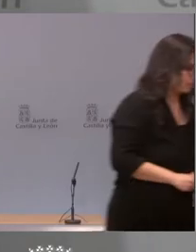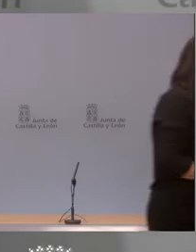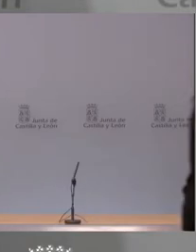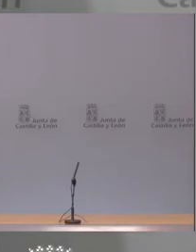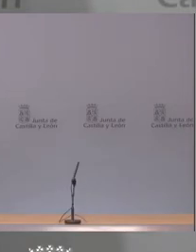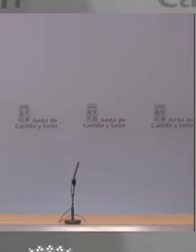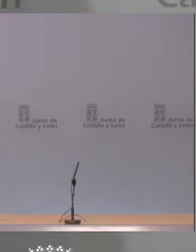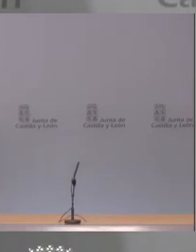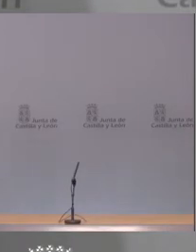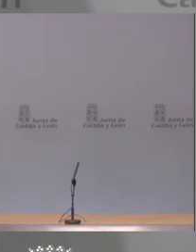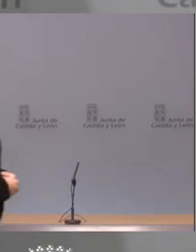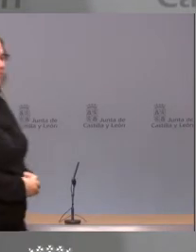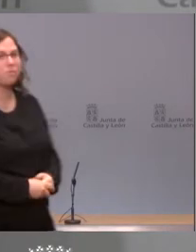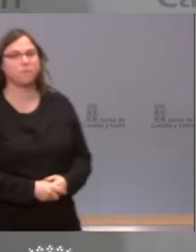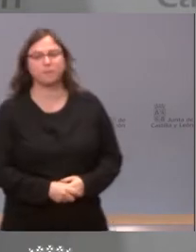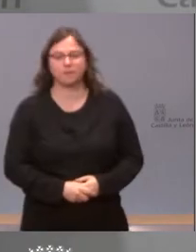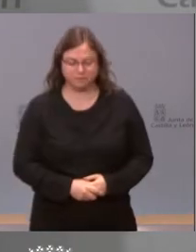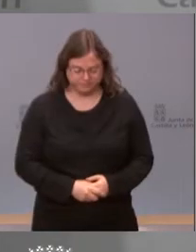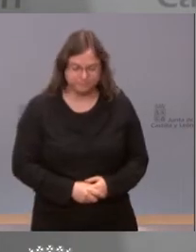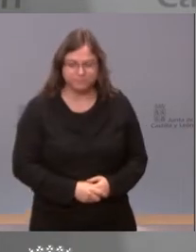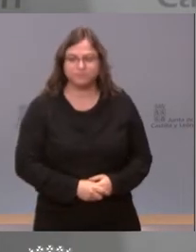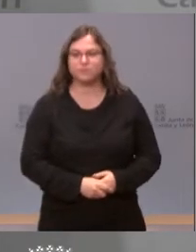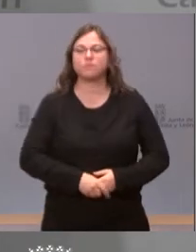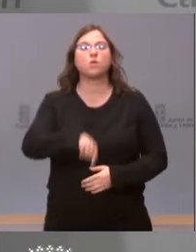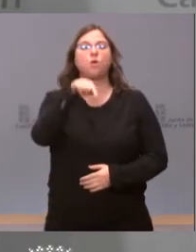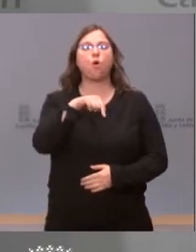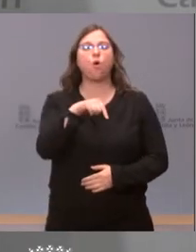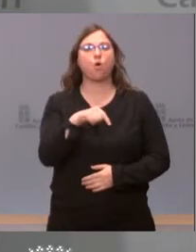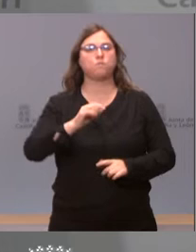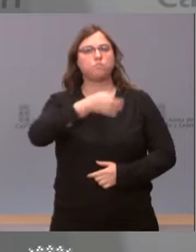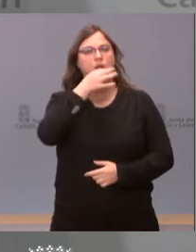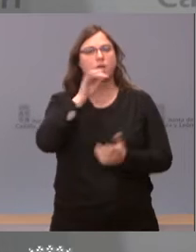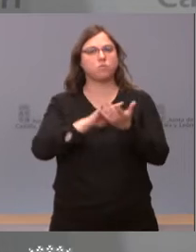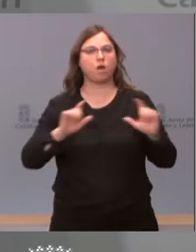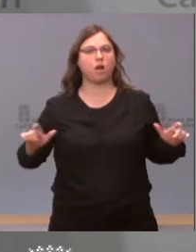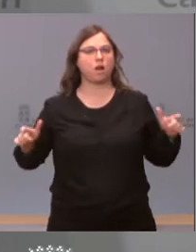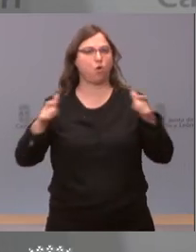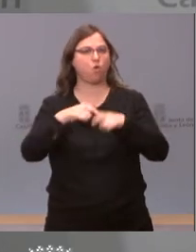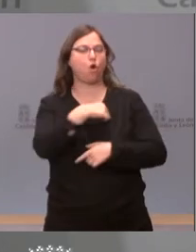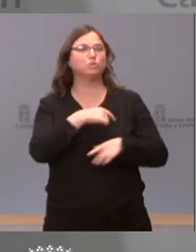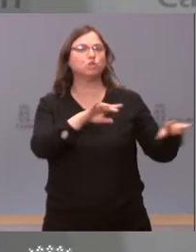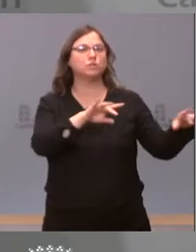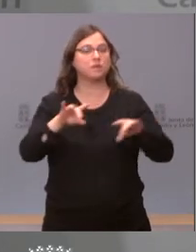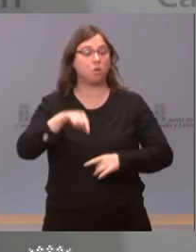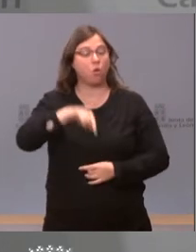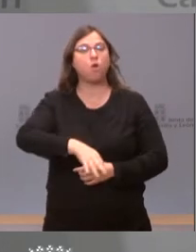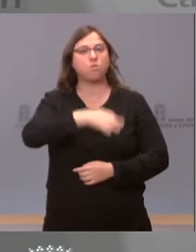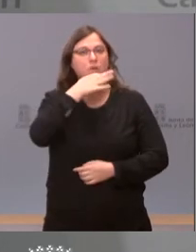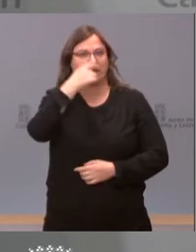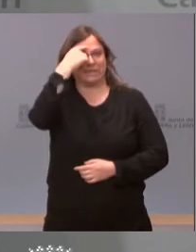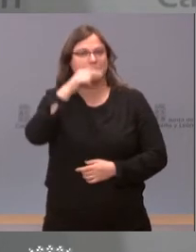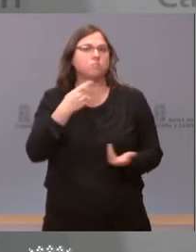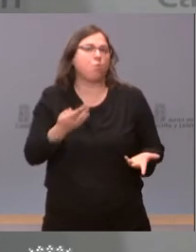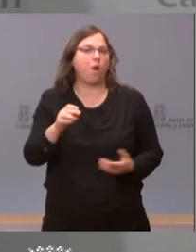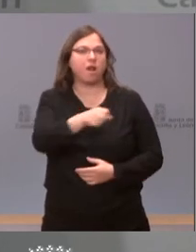el interterritorial, por así decirlo, con todos los directores de Salud Pública. Y esta tarde sabremos el resultado. Si esto va